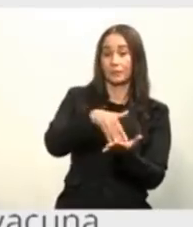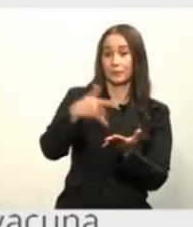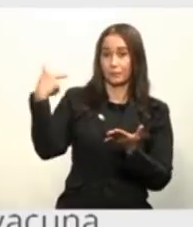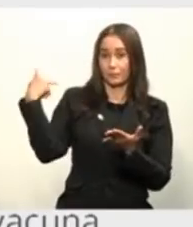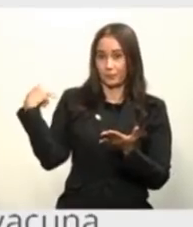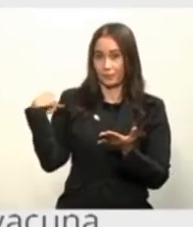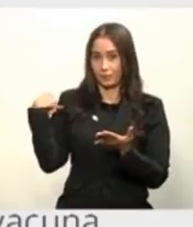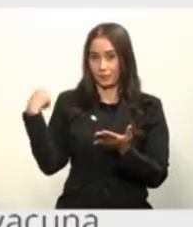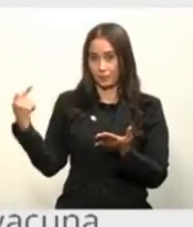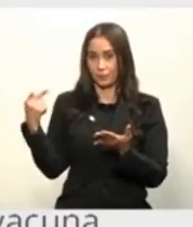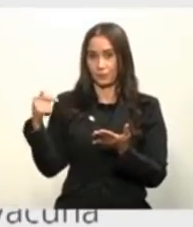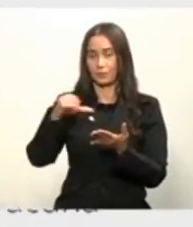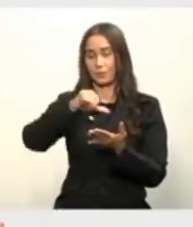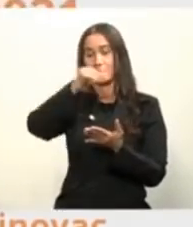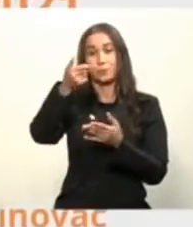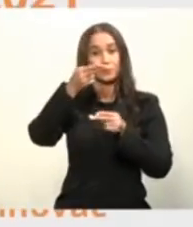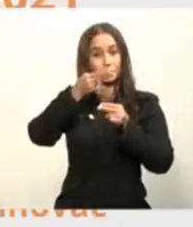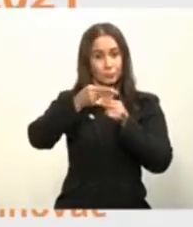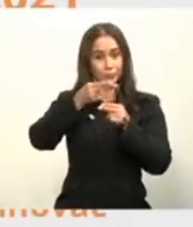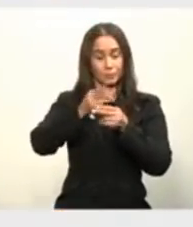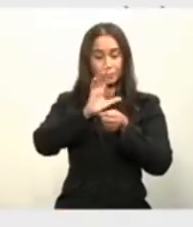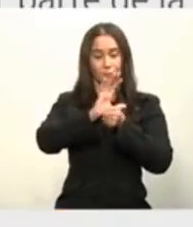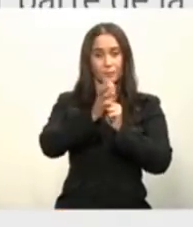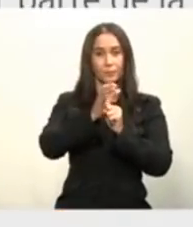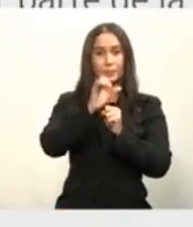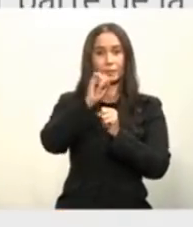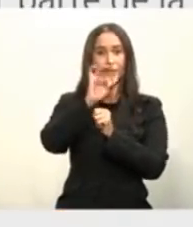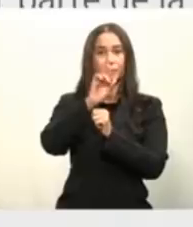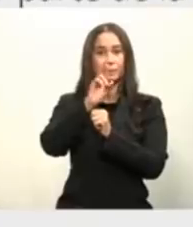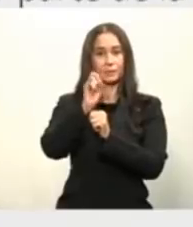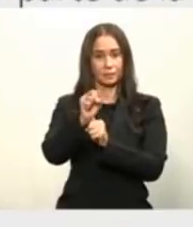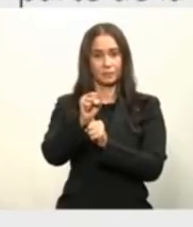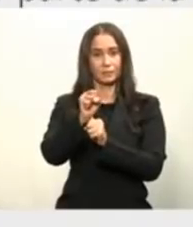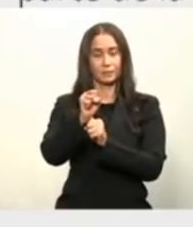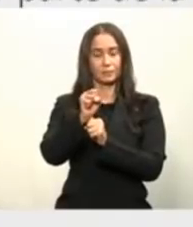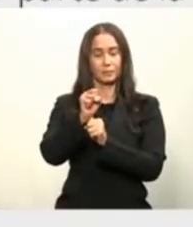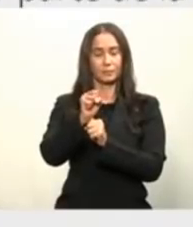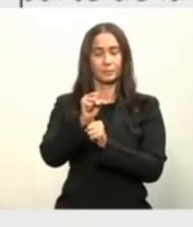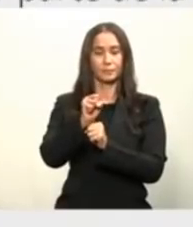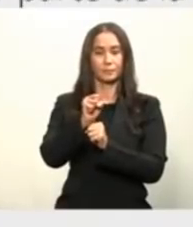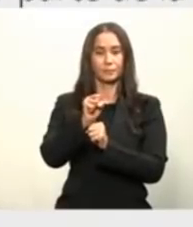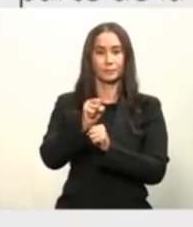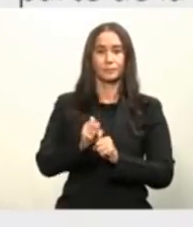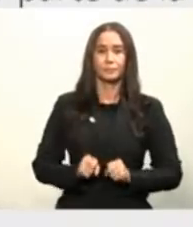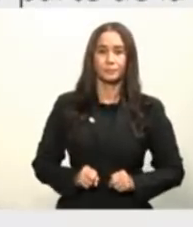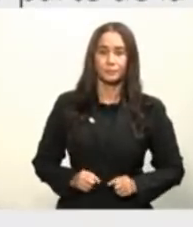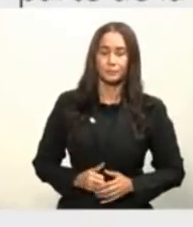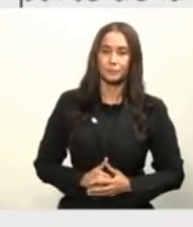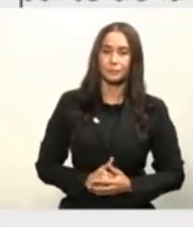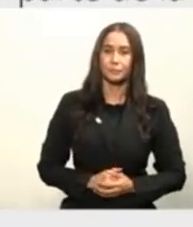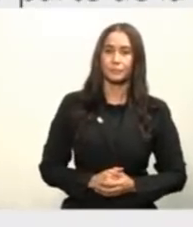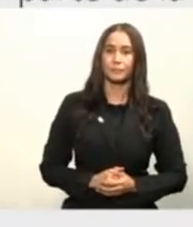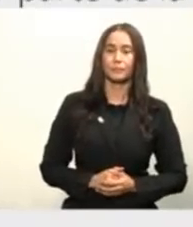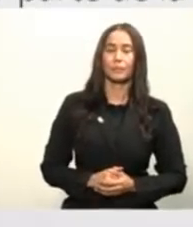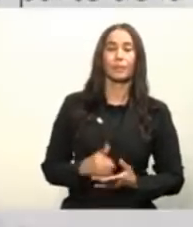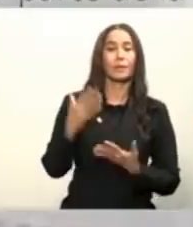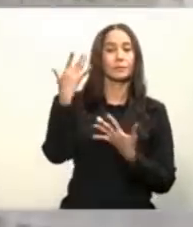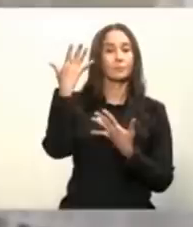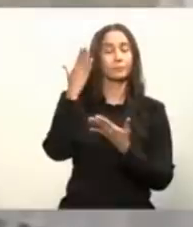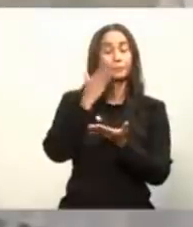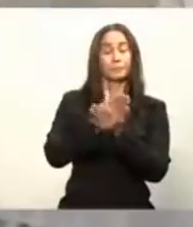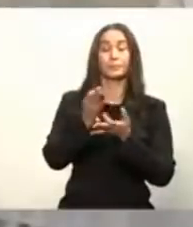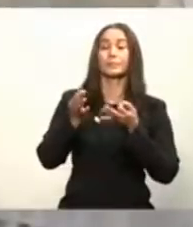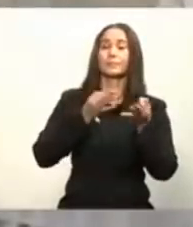Oxford-AstraZeneca-COVID-Shield. Yo quiero hacer ahí un parar para explicar